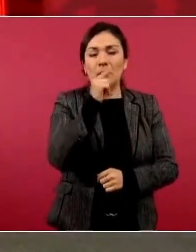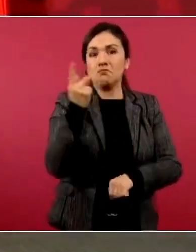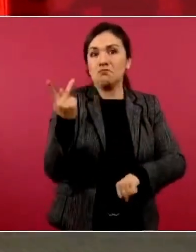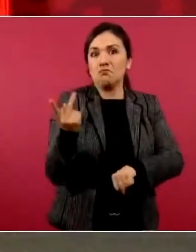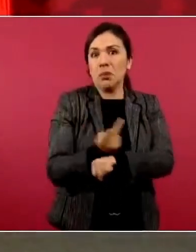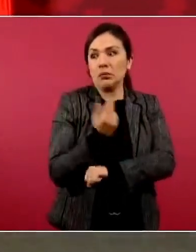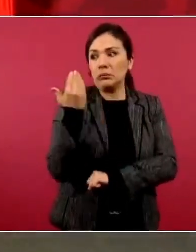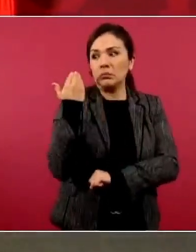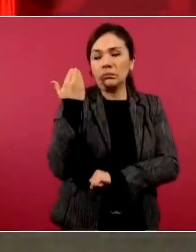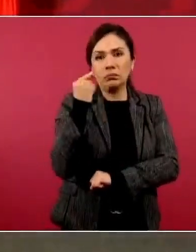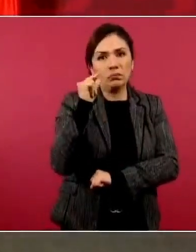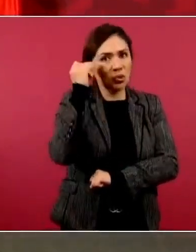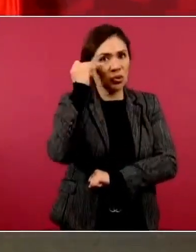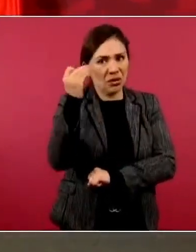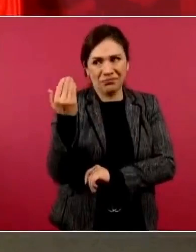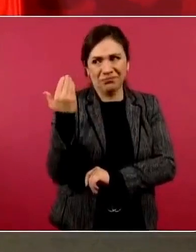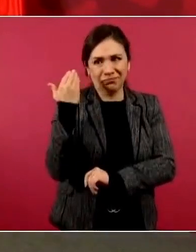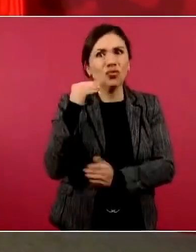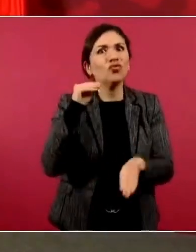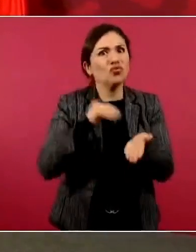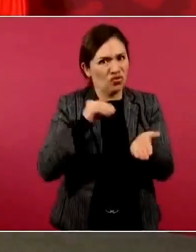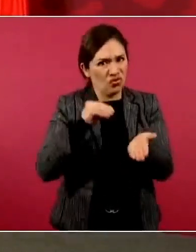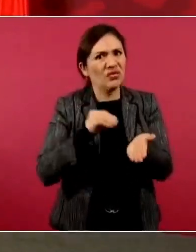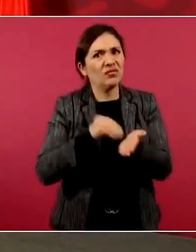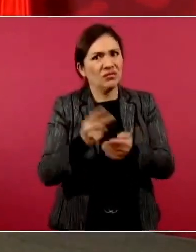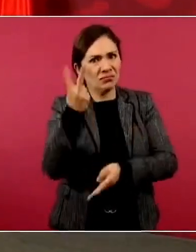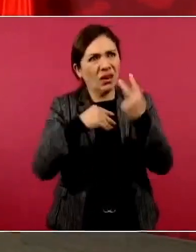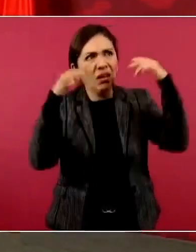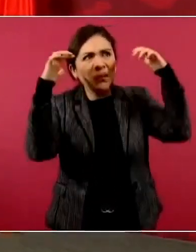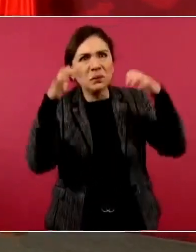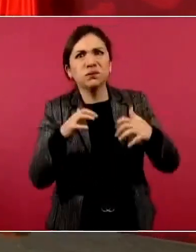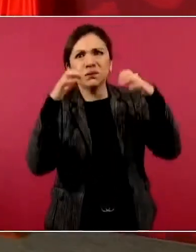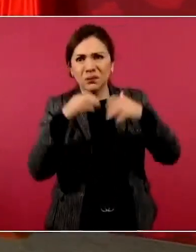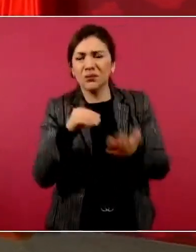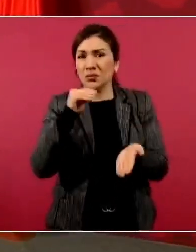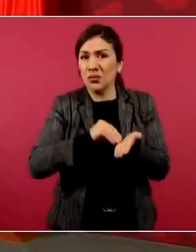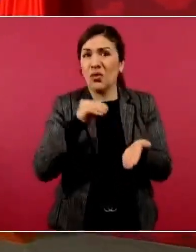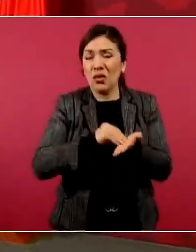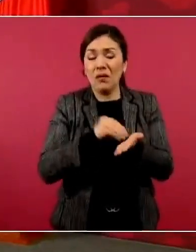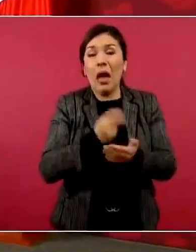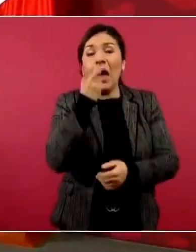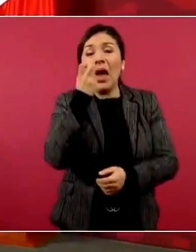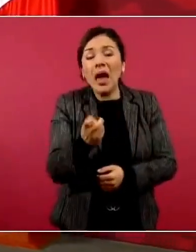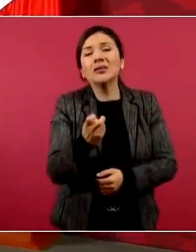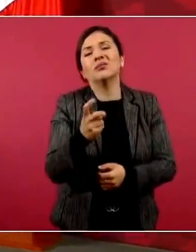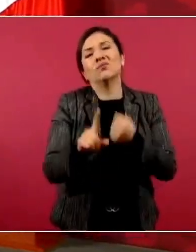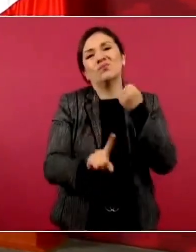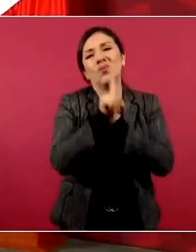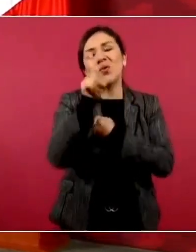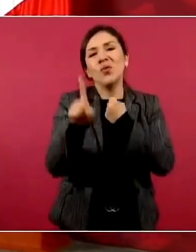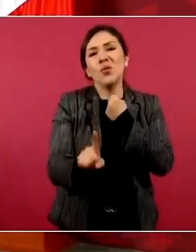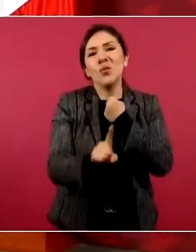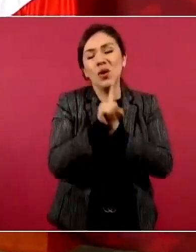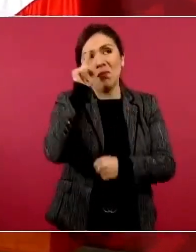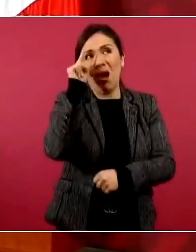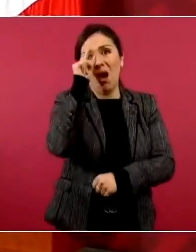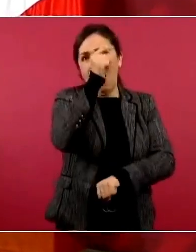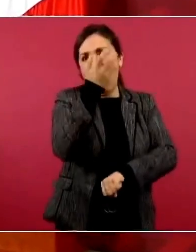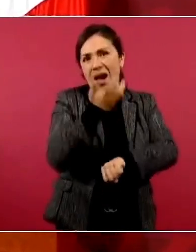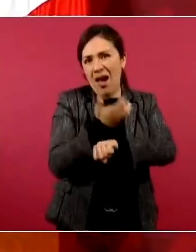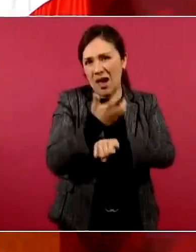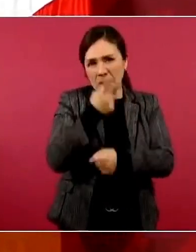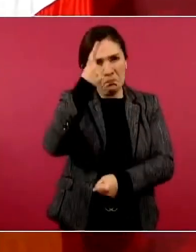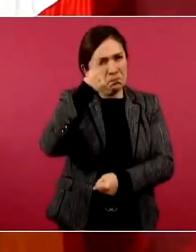días y se está todavía padeciendo, afectó en Estados Unidos,